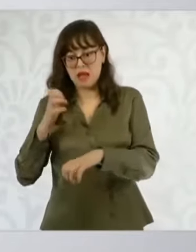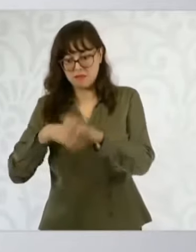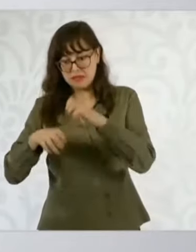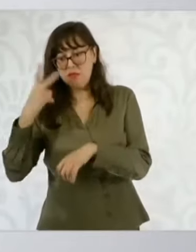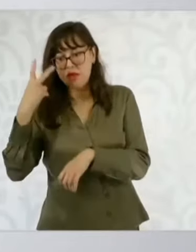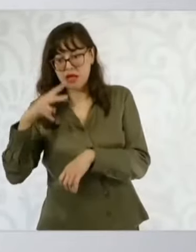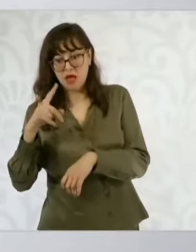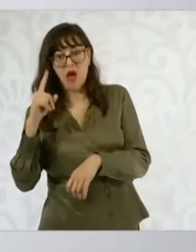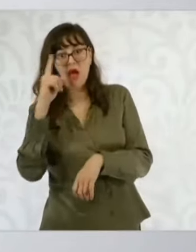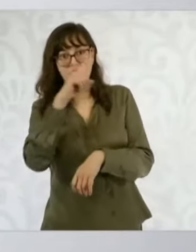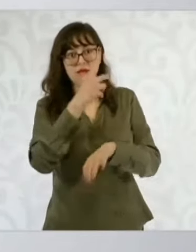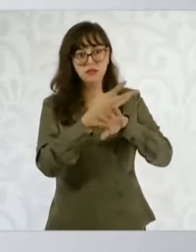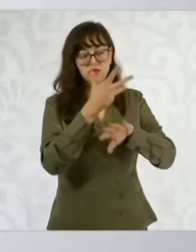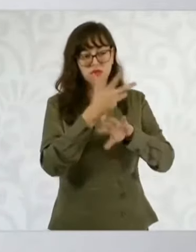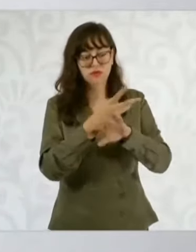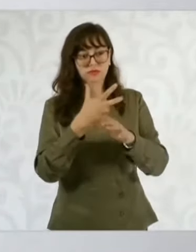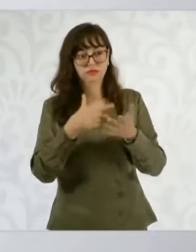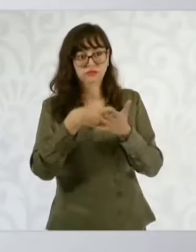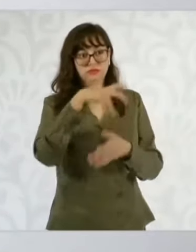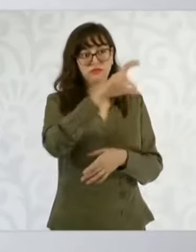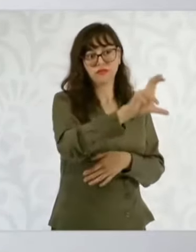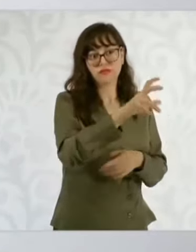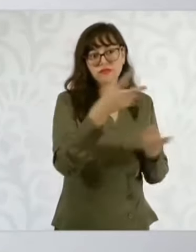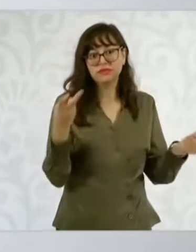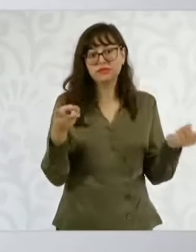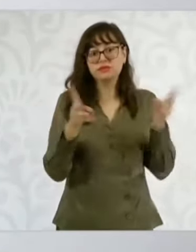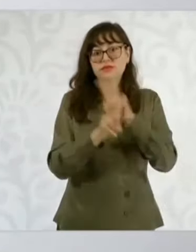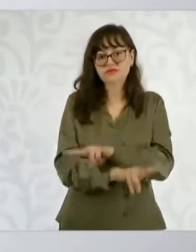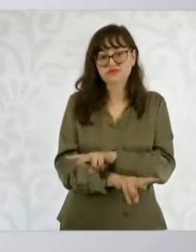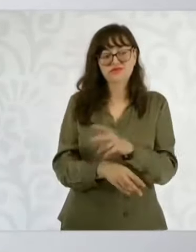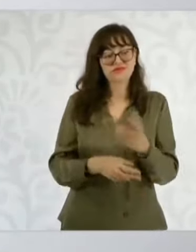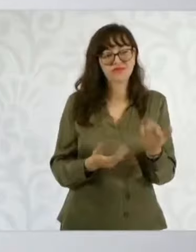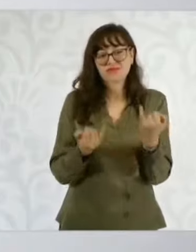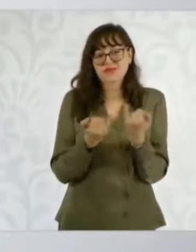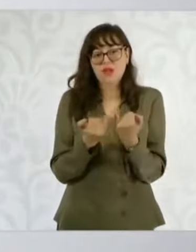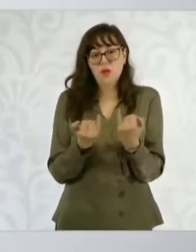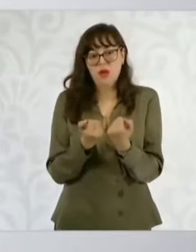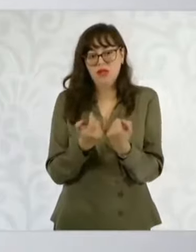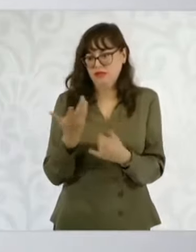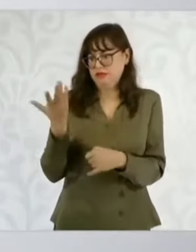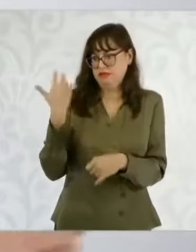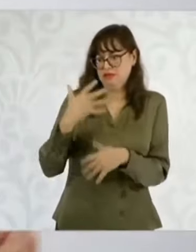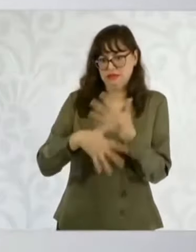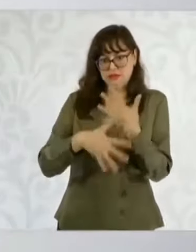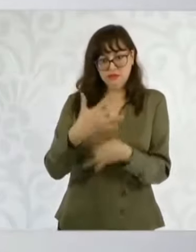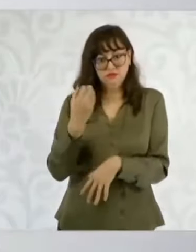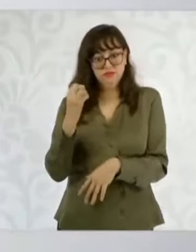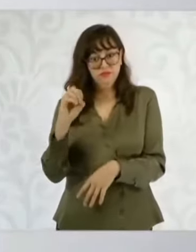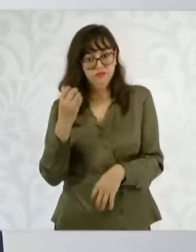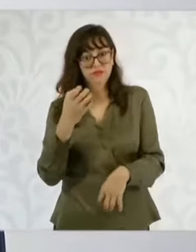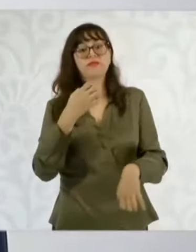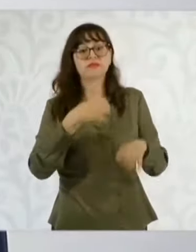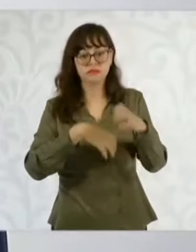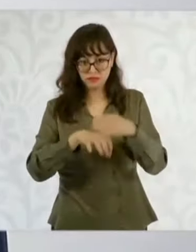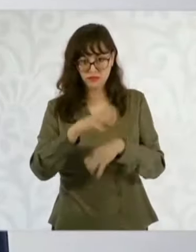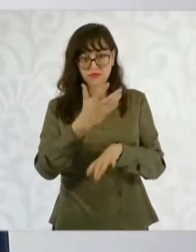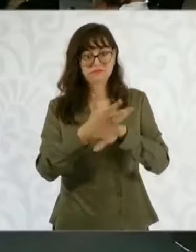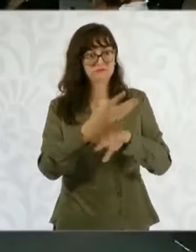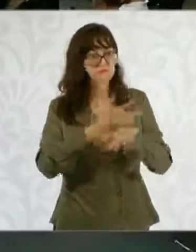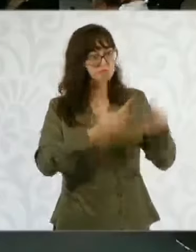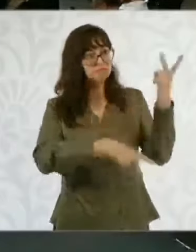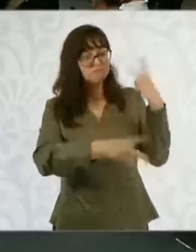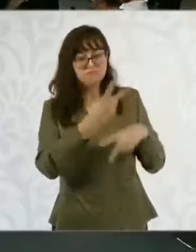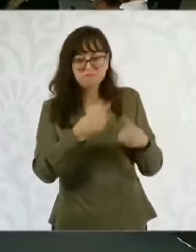de las primeras reuniones que tuvimos, que fue la del 15 de octubre, en donde aquí participaron empresarios y